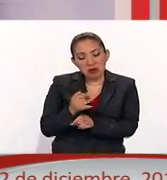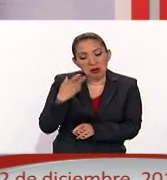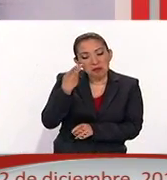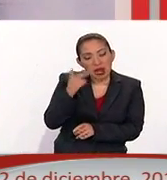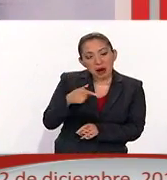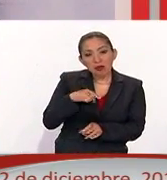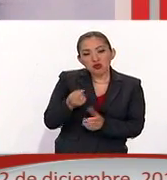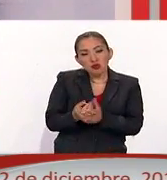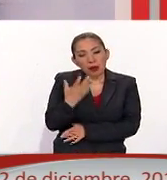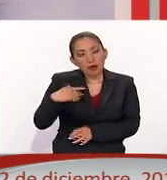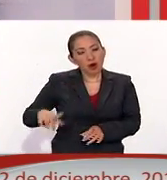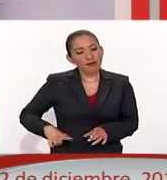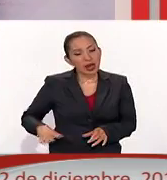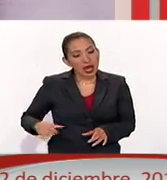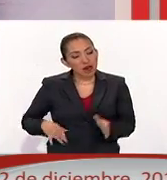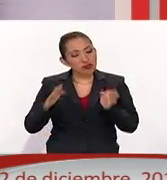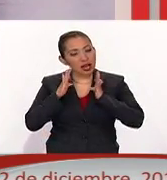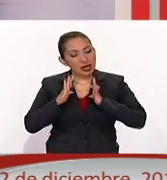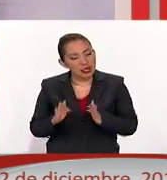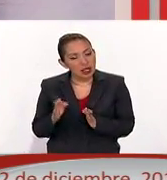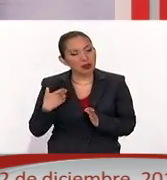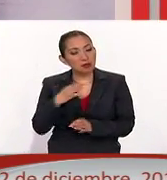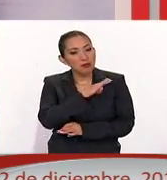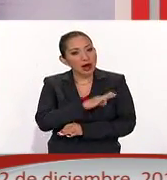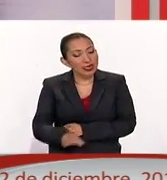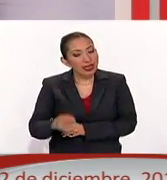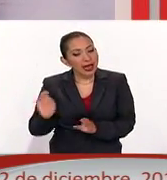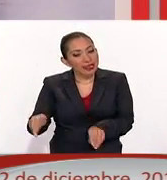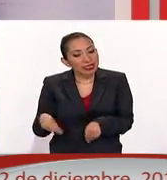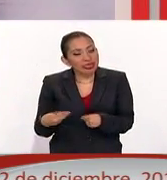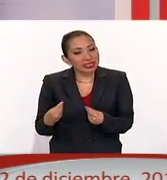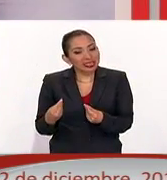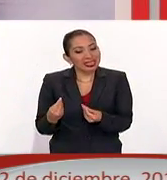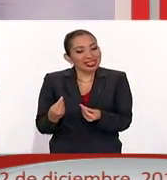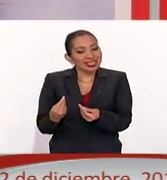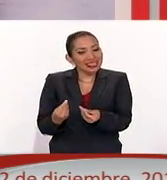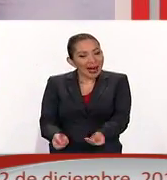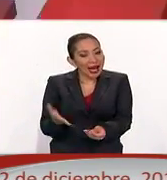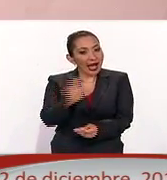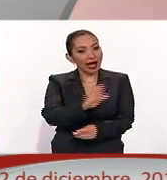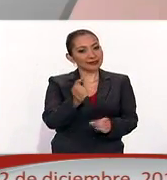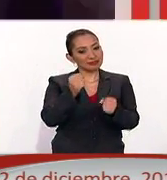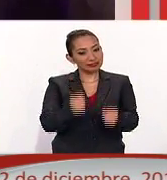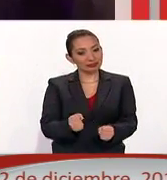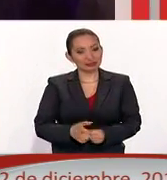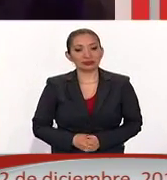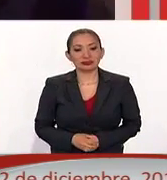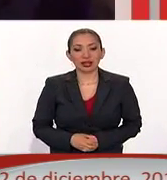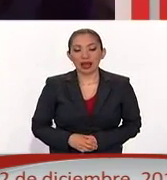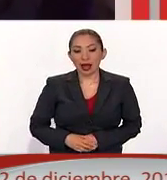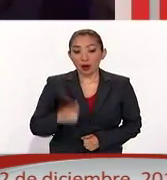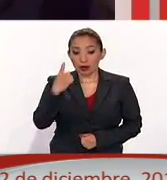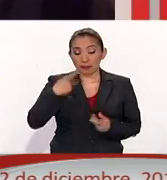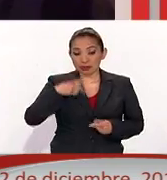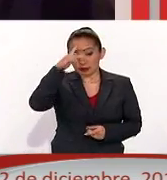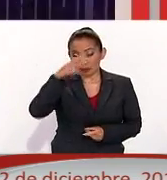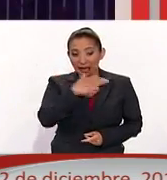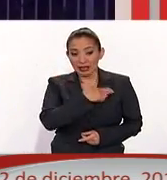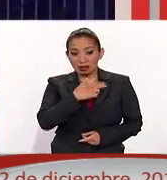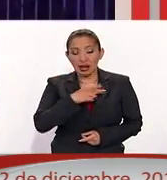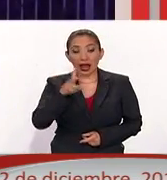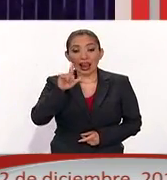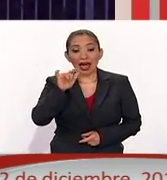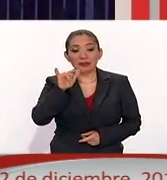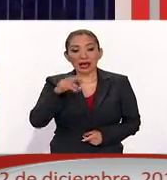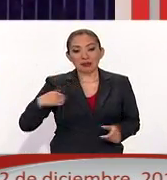viabilidad de un gobierno estable que pueda ofrecer certidumbre. Un mexicano entre los heridos en Las